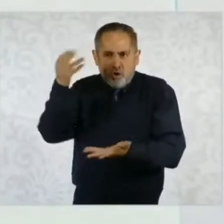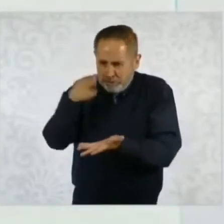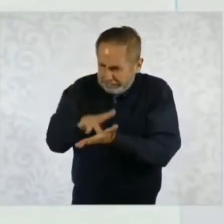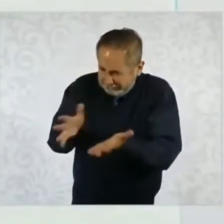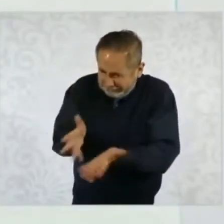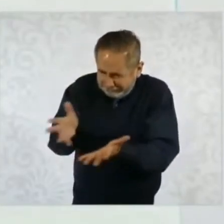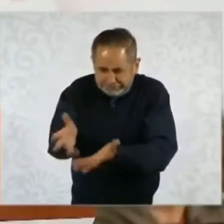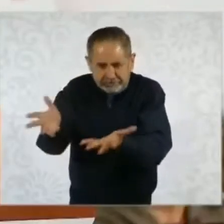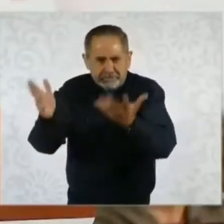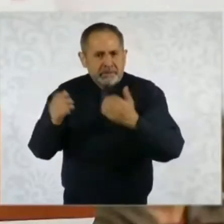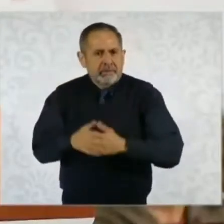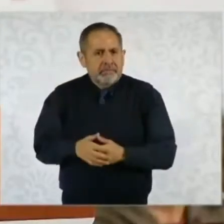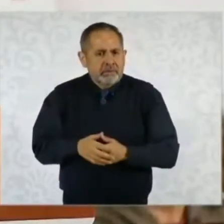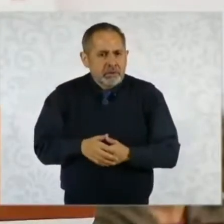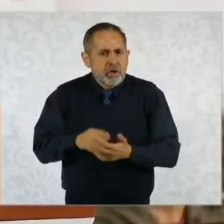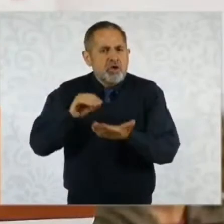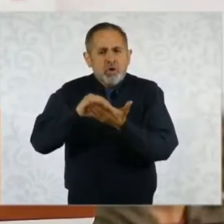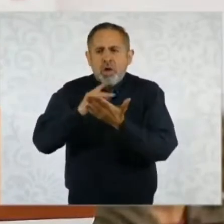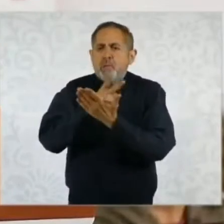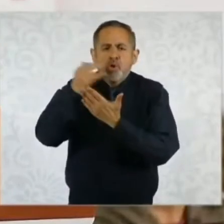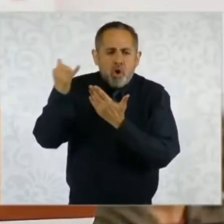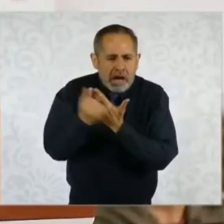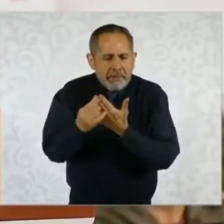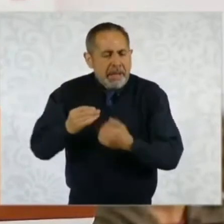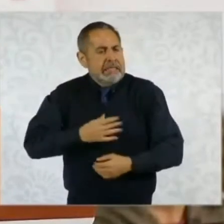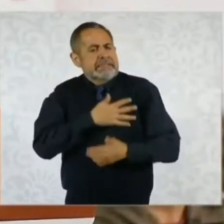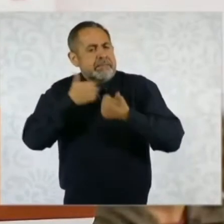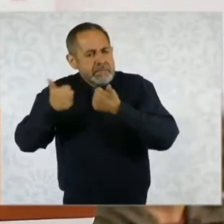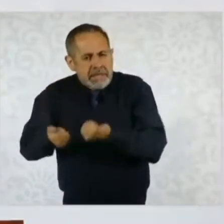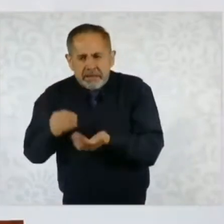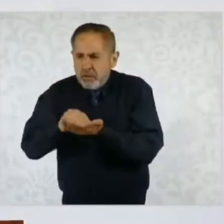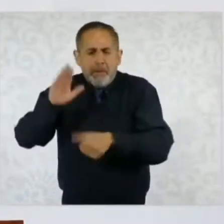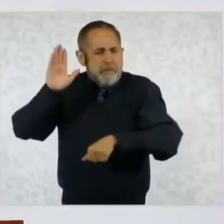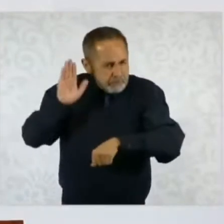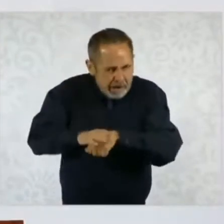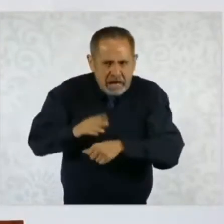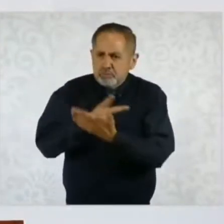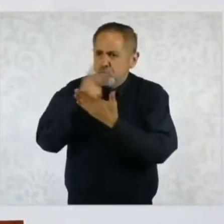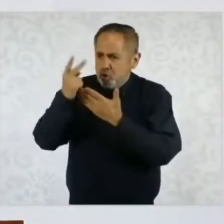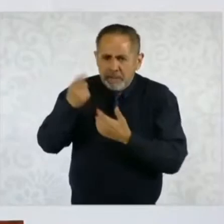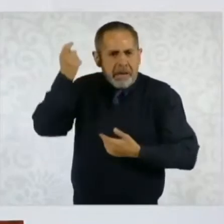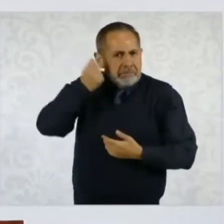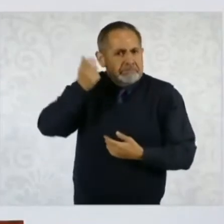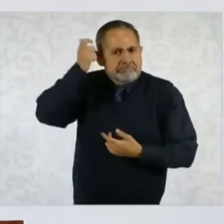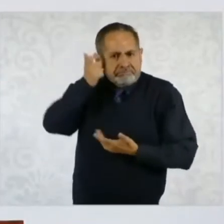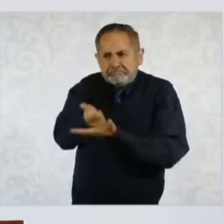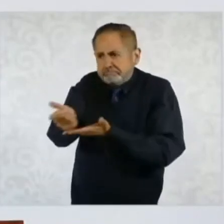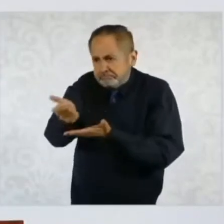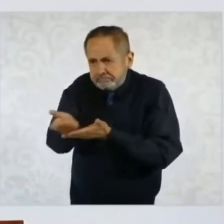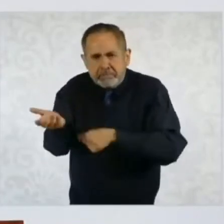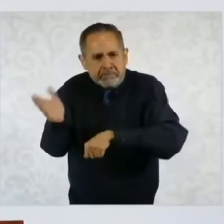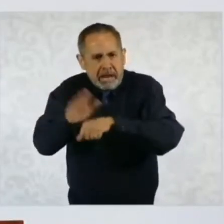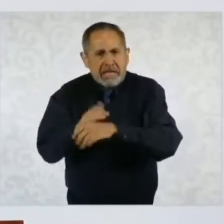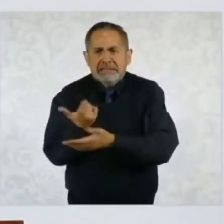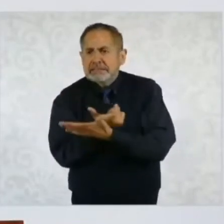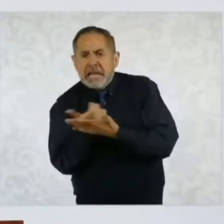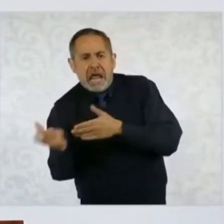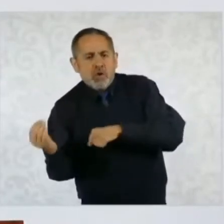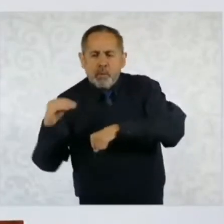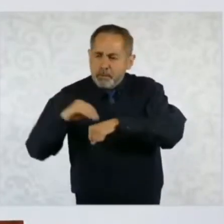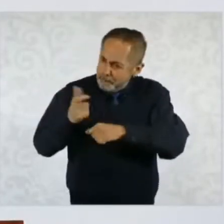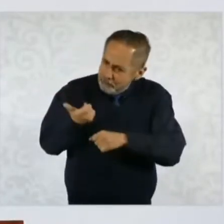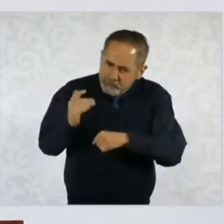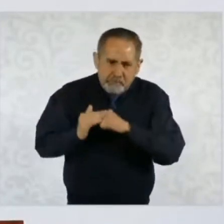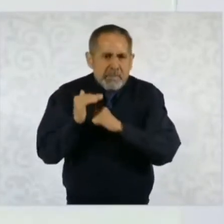Pero vamos a seguir con los programas de bienestar y va a haber más programas de bienestar y vamos a seguir aumentando el salario mínimo y vamos a seguir